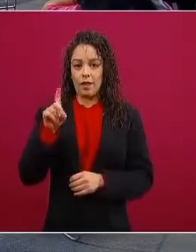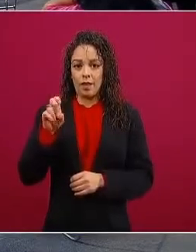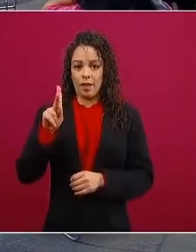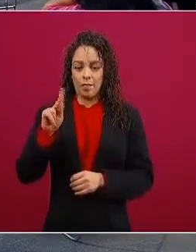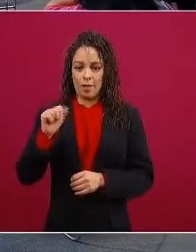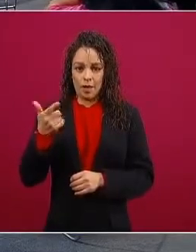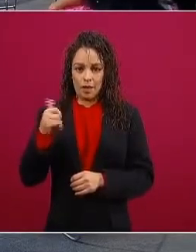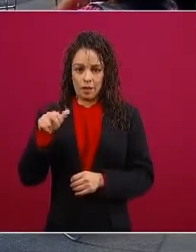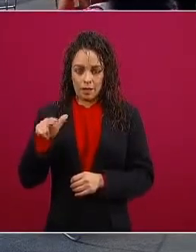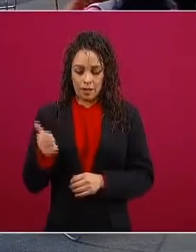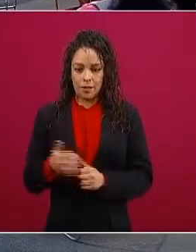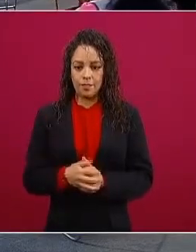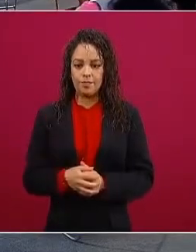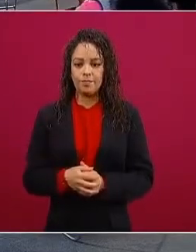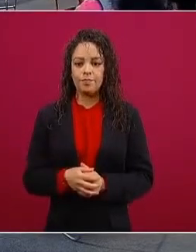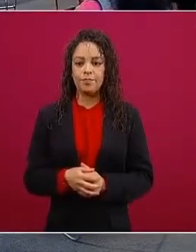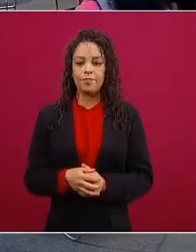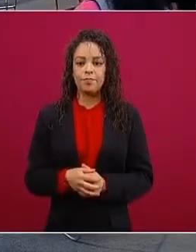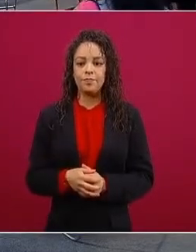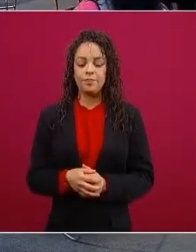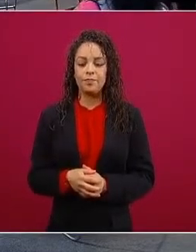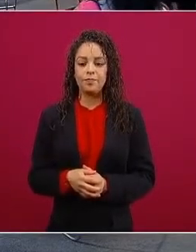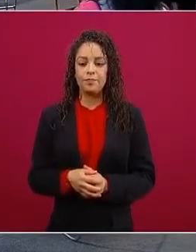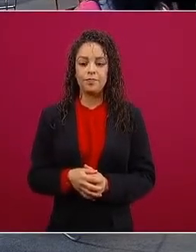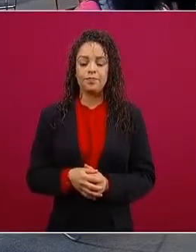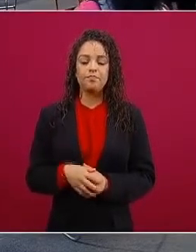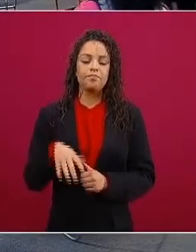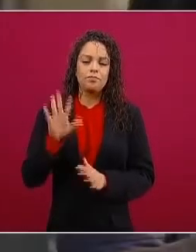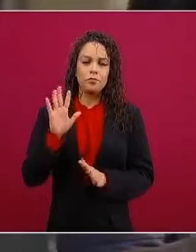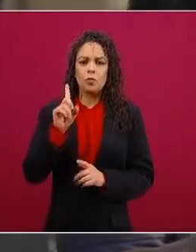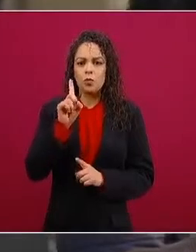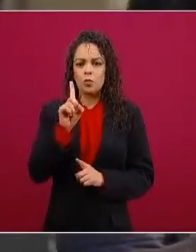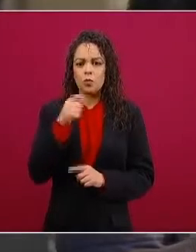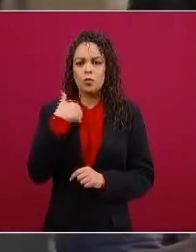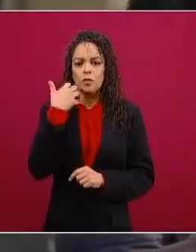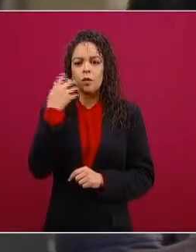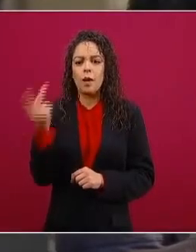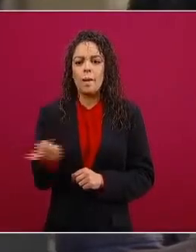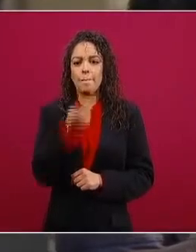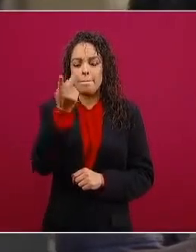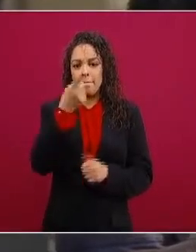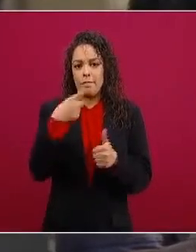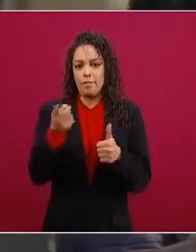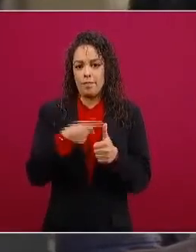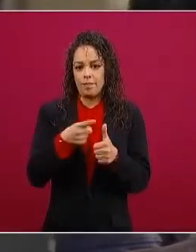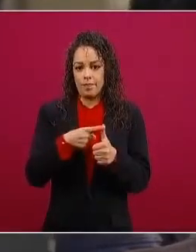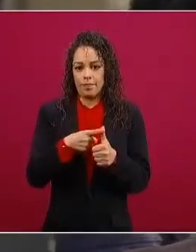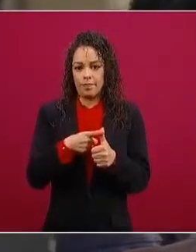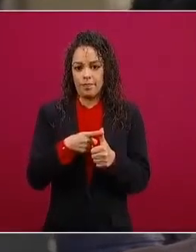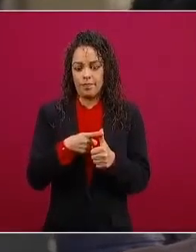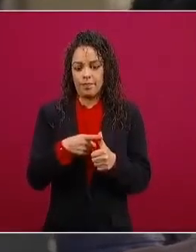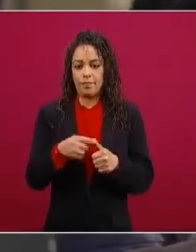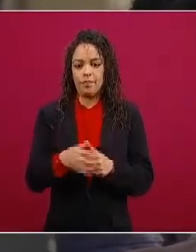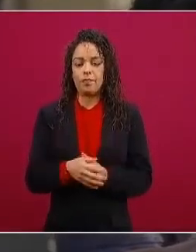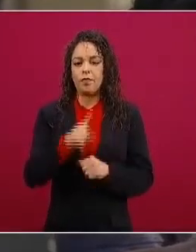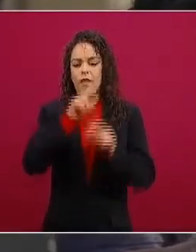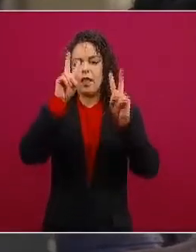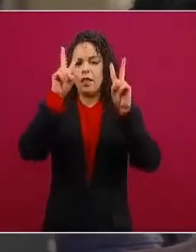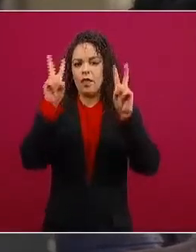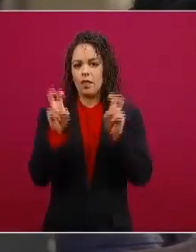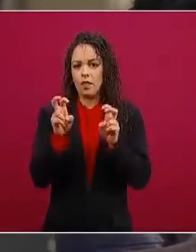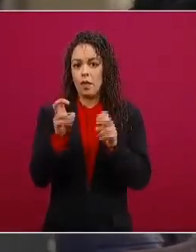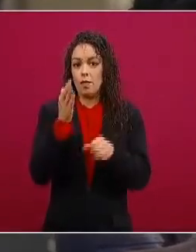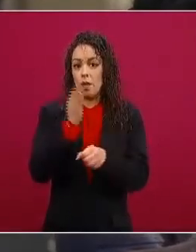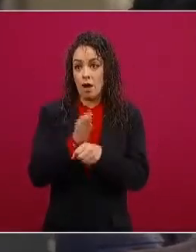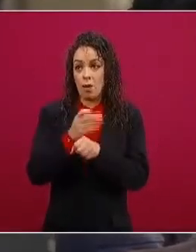muchos otros del noreste del país nada más para mi primera pregunta tiene las dos tienen que ver con el tema de los temas que usted está